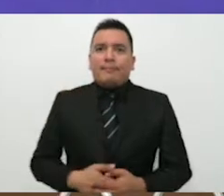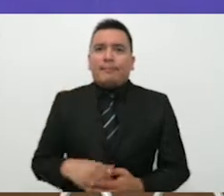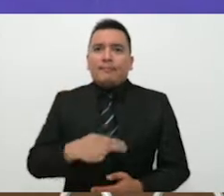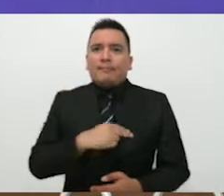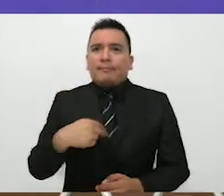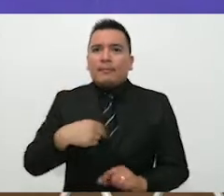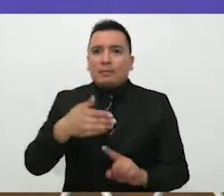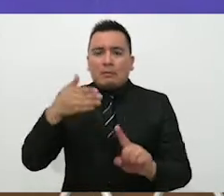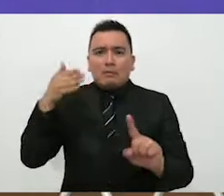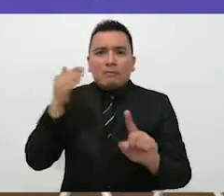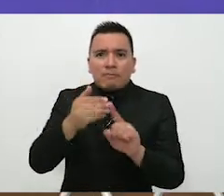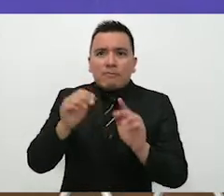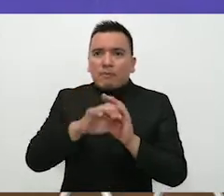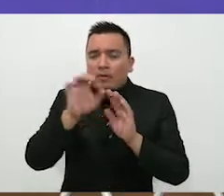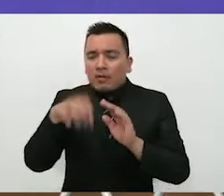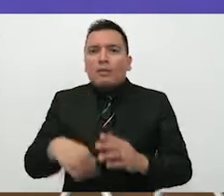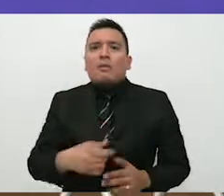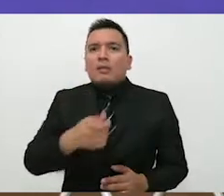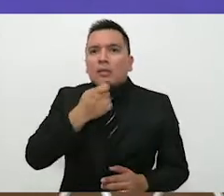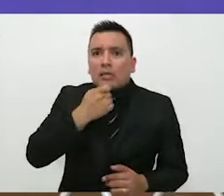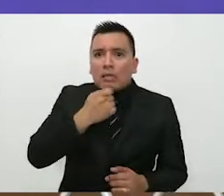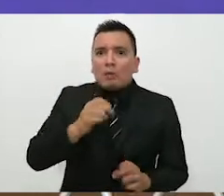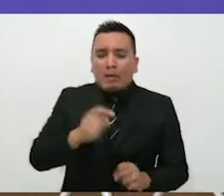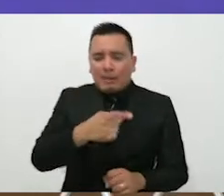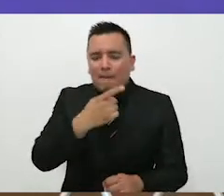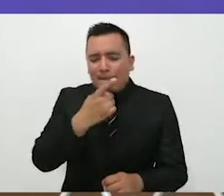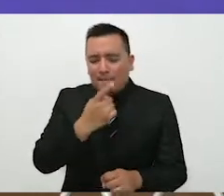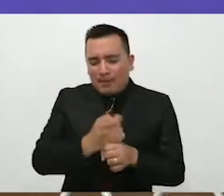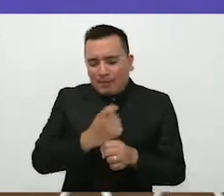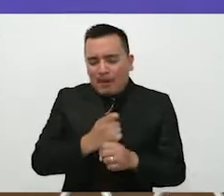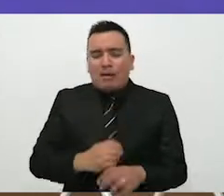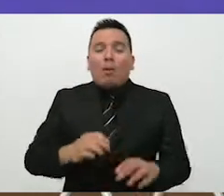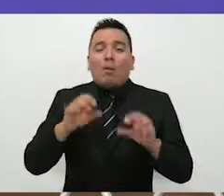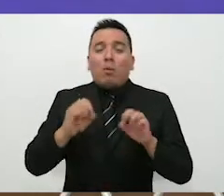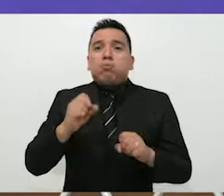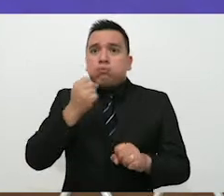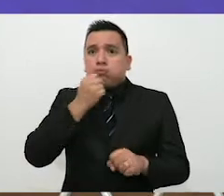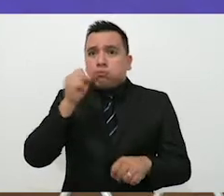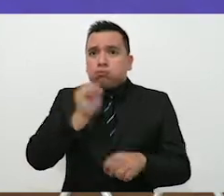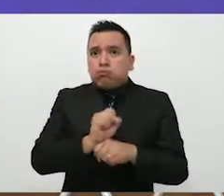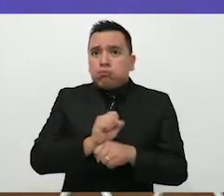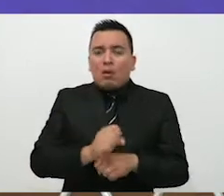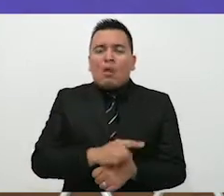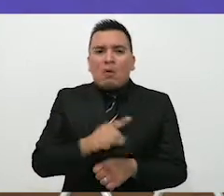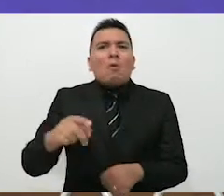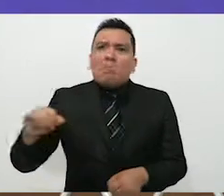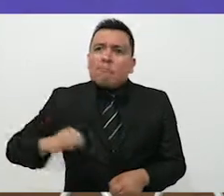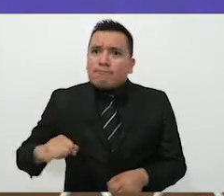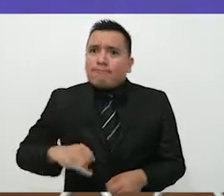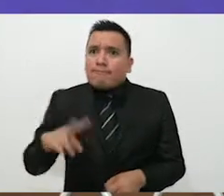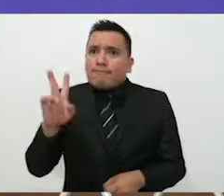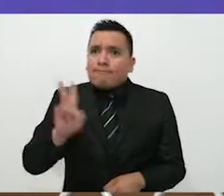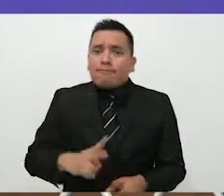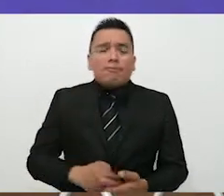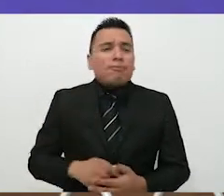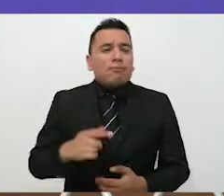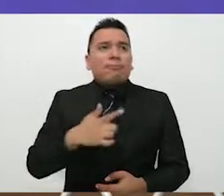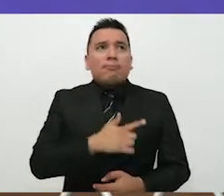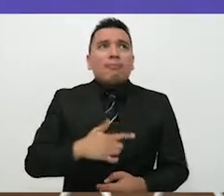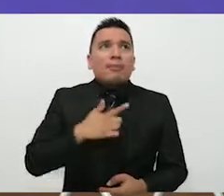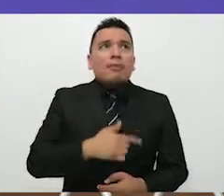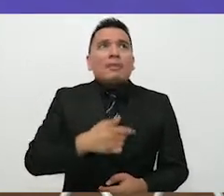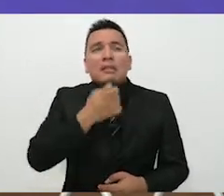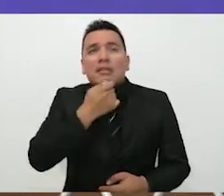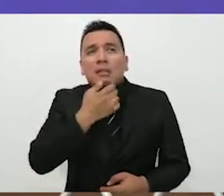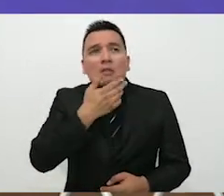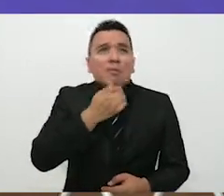enfocados a niveles como básicos, como de primaria, de secundaria, tienen muy buena aceptación, tienen muy buena participación de